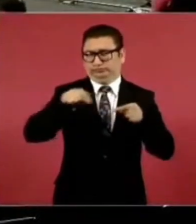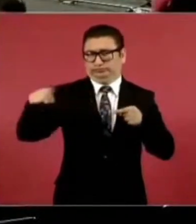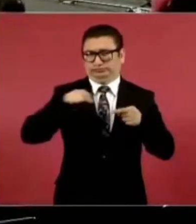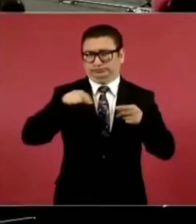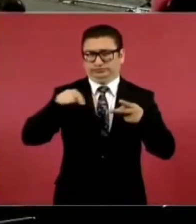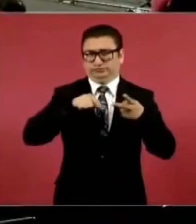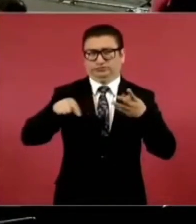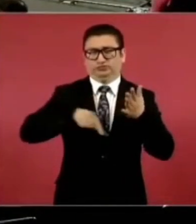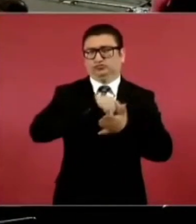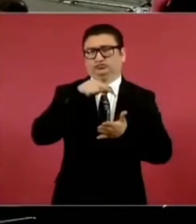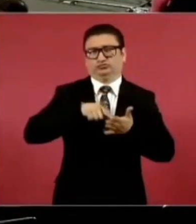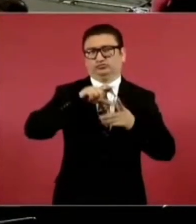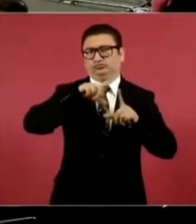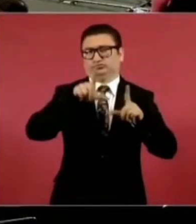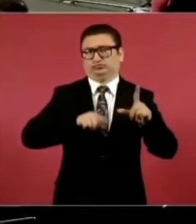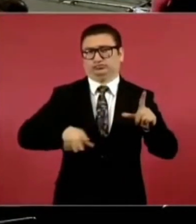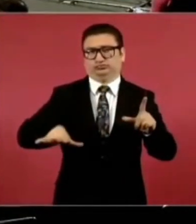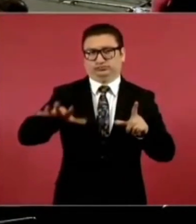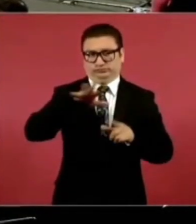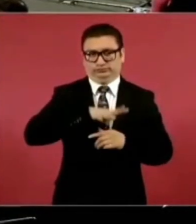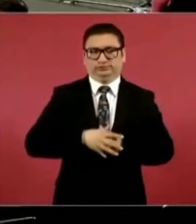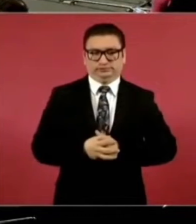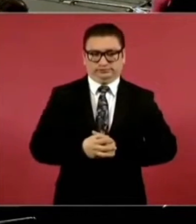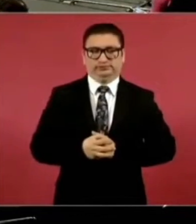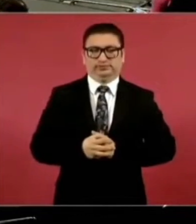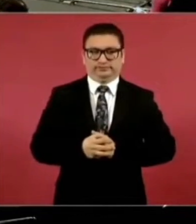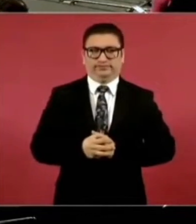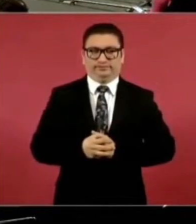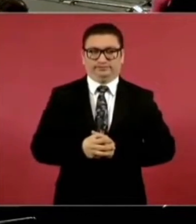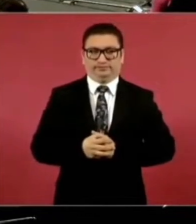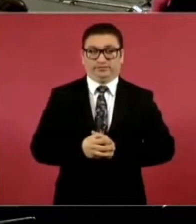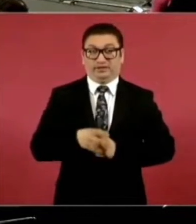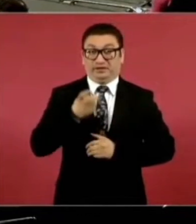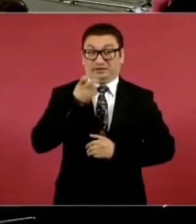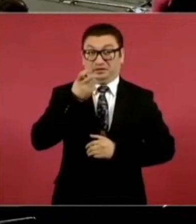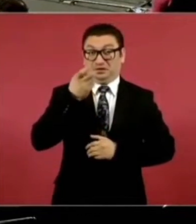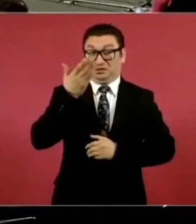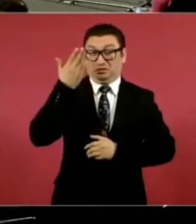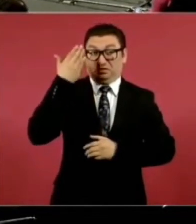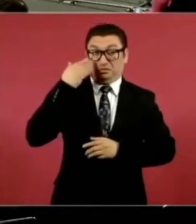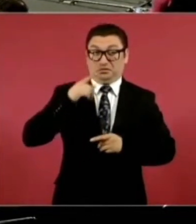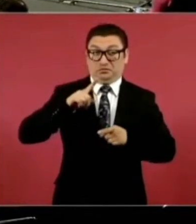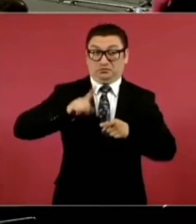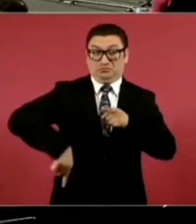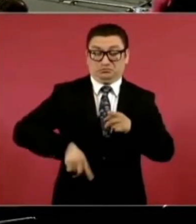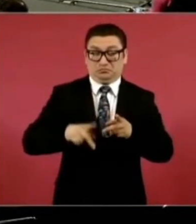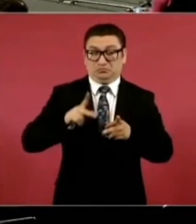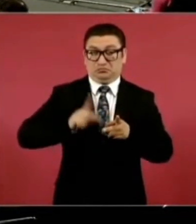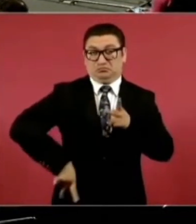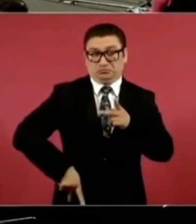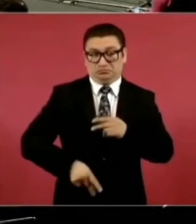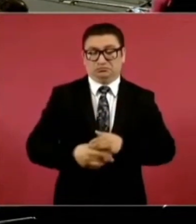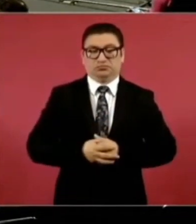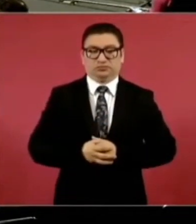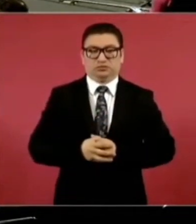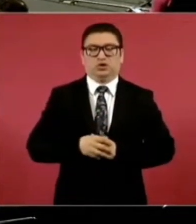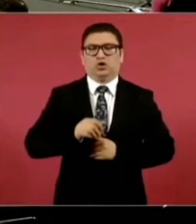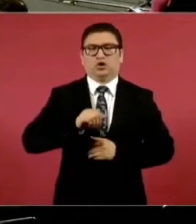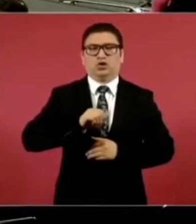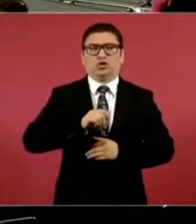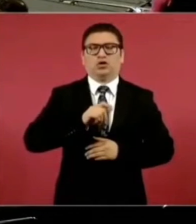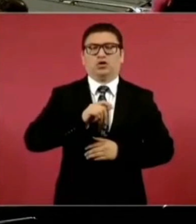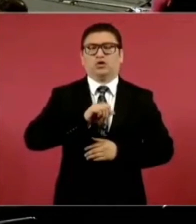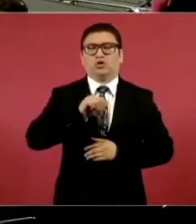todo esto se suspendió síguele adelante por favor